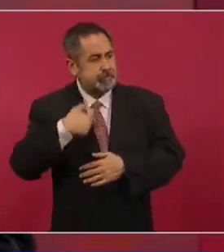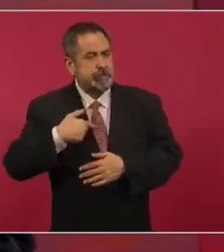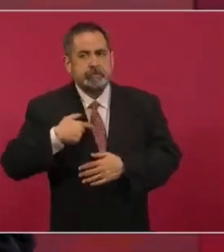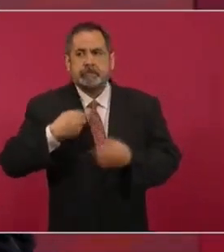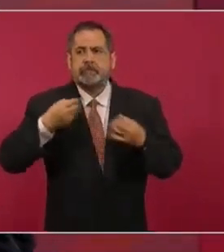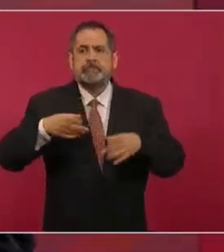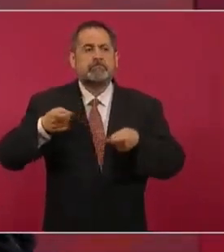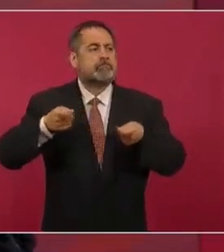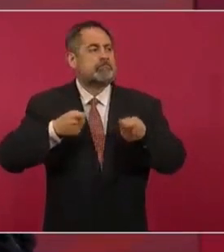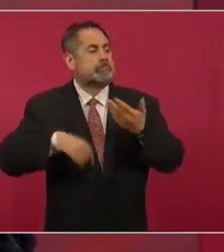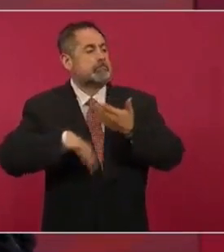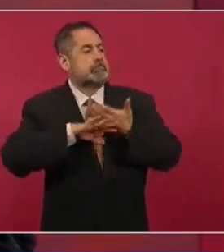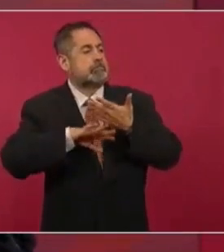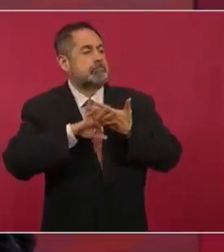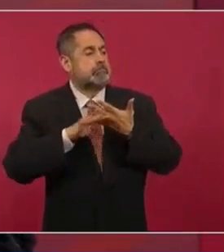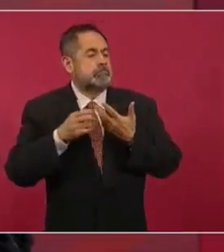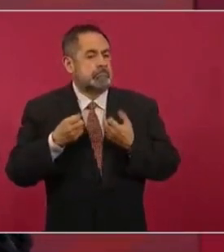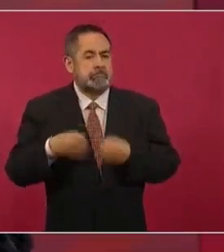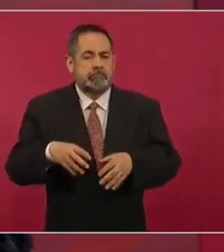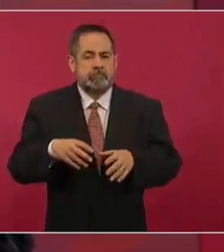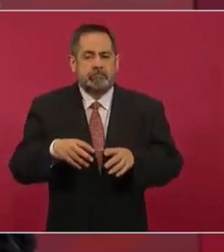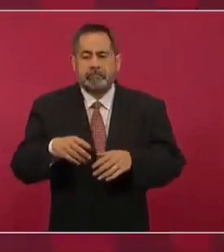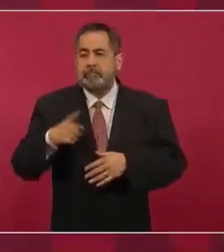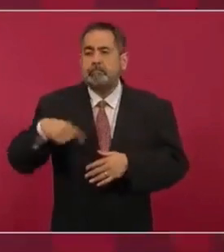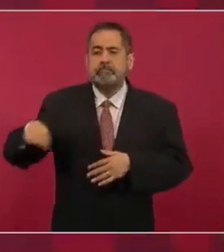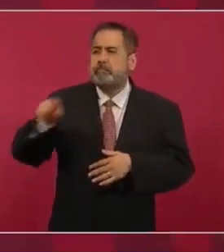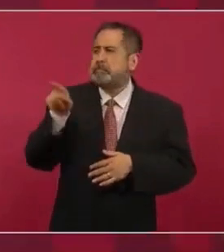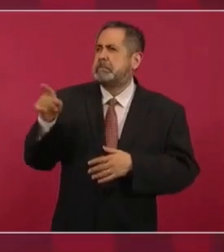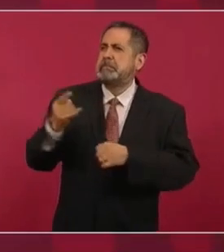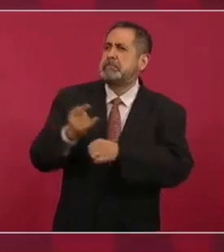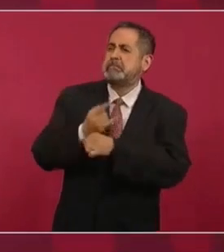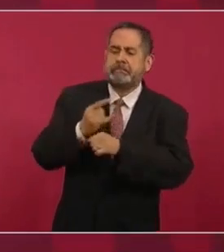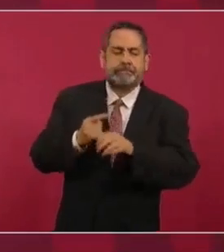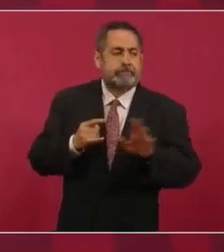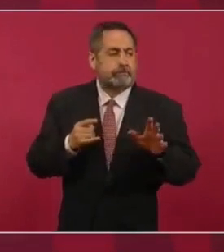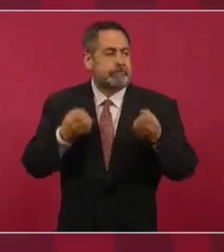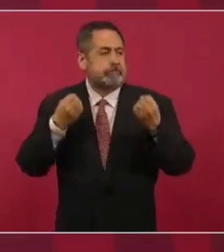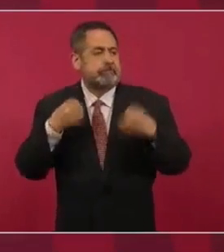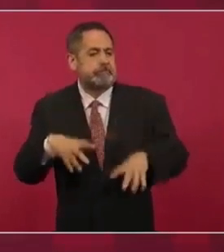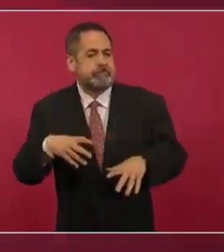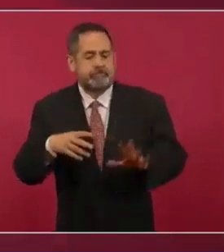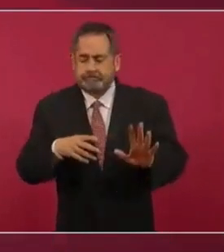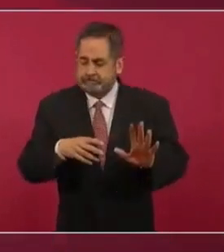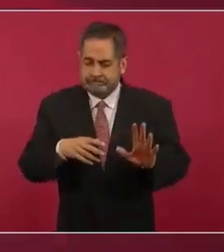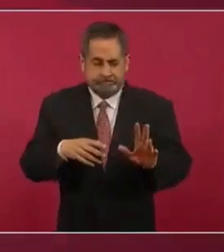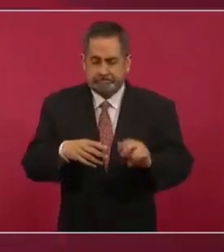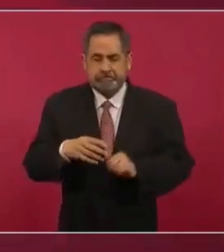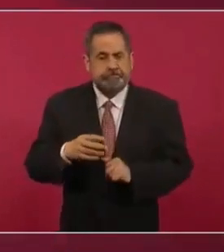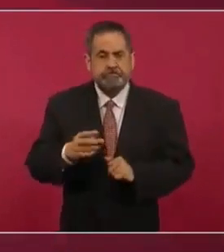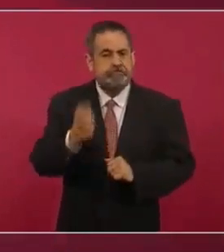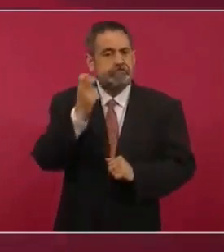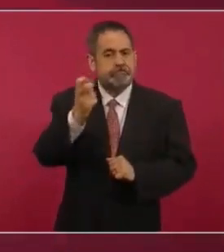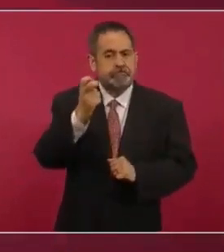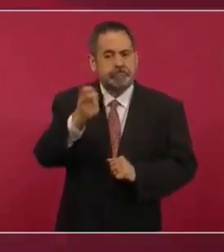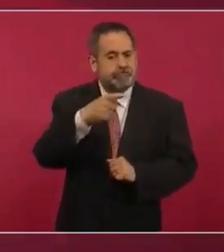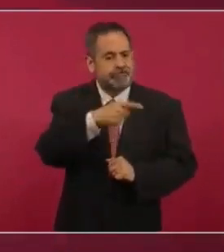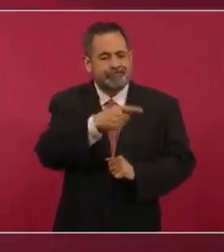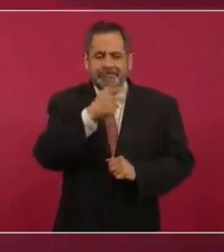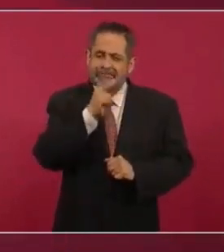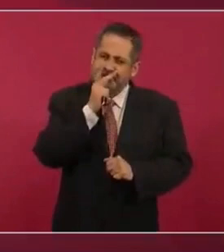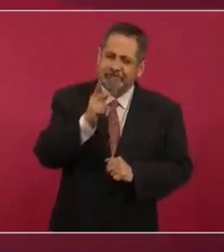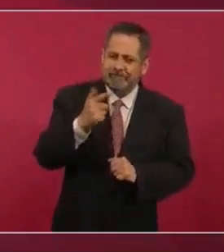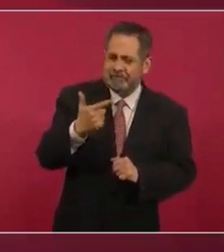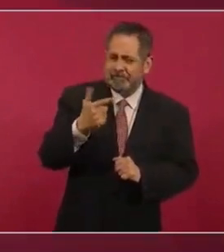moral y política, por eso hablo de golpismo,